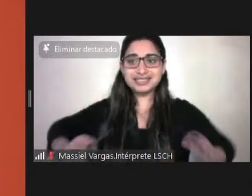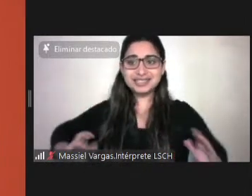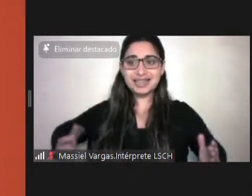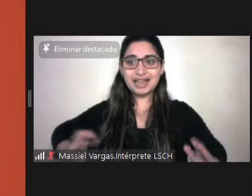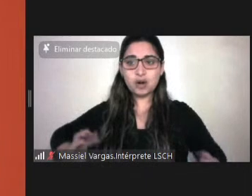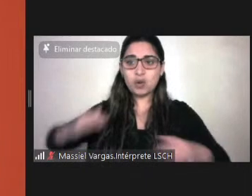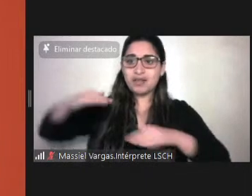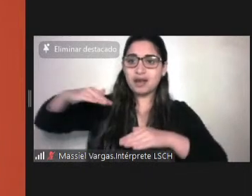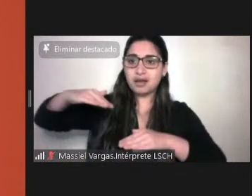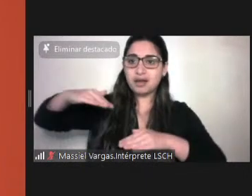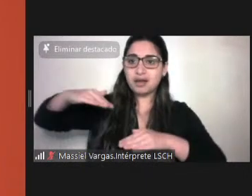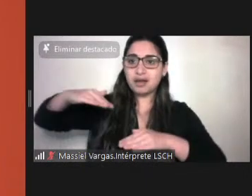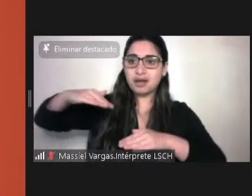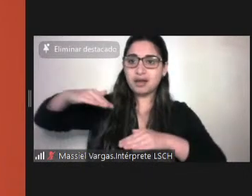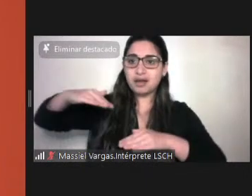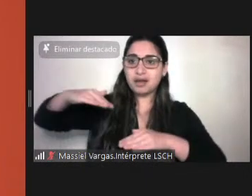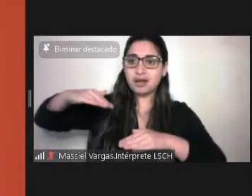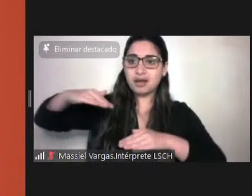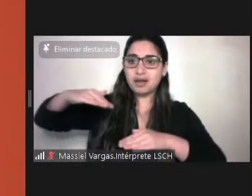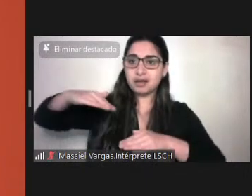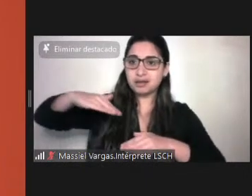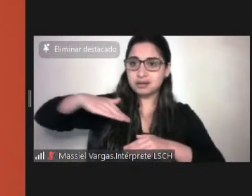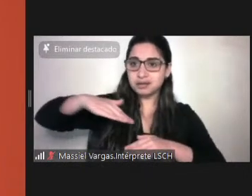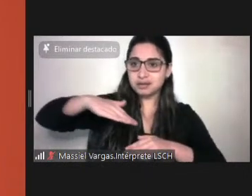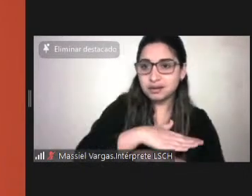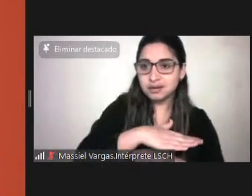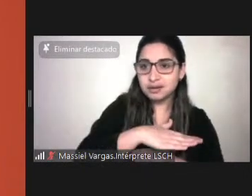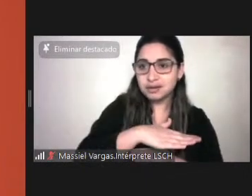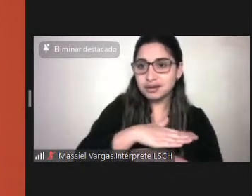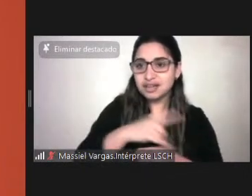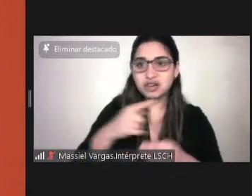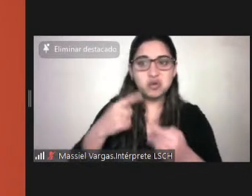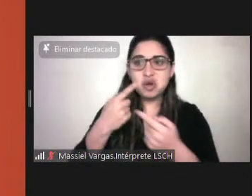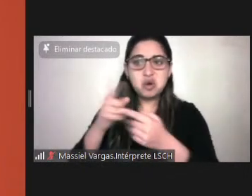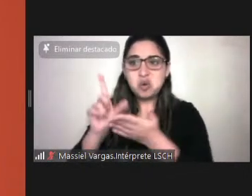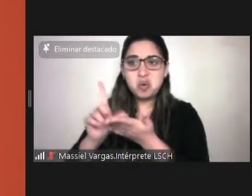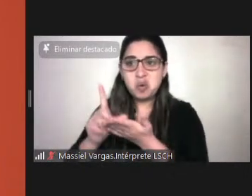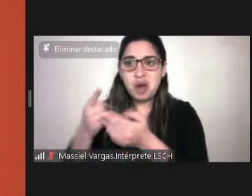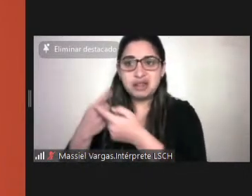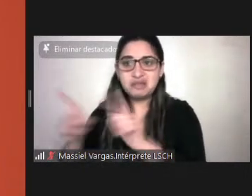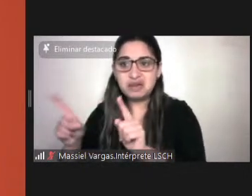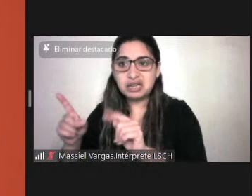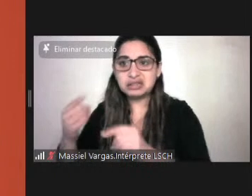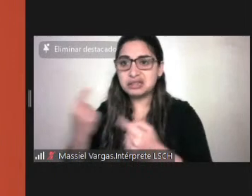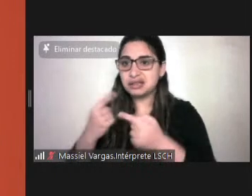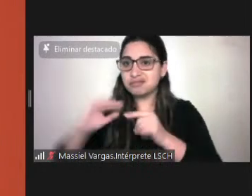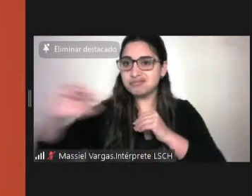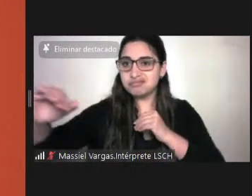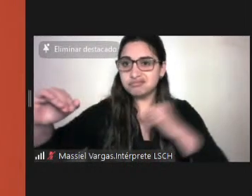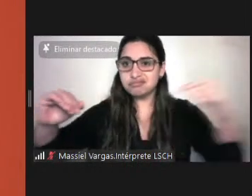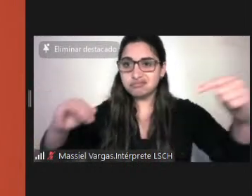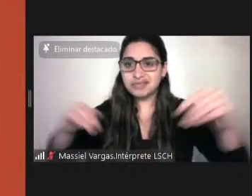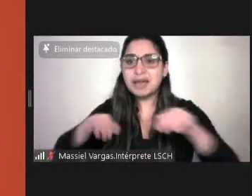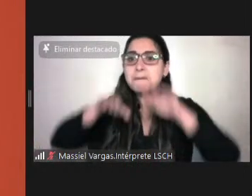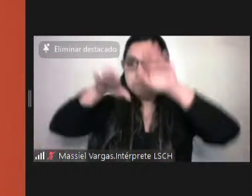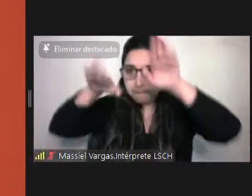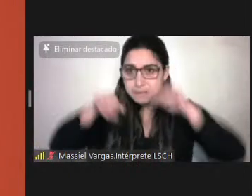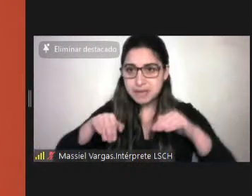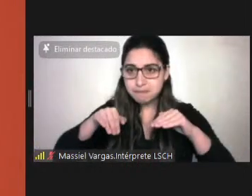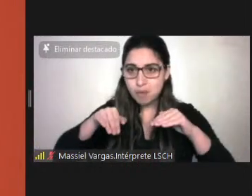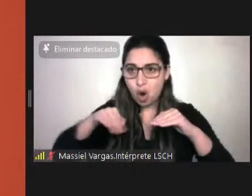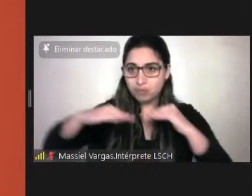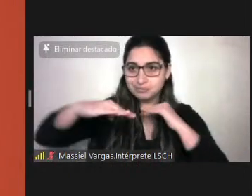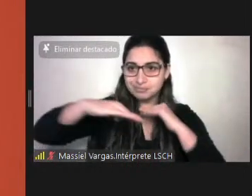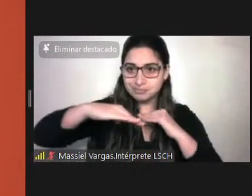y no va a tener un lugar distinto. No entra por la puerta del lado ni por la puerta de atrás, entra por el mismo acceso. ¿Ya?